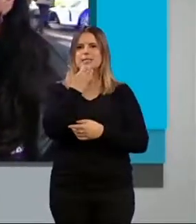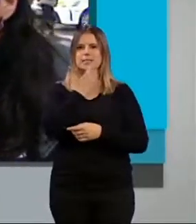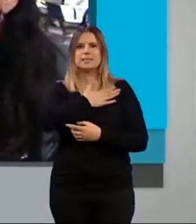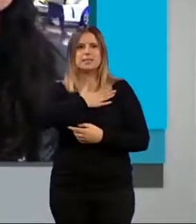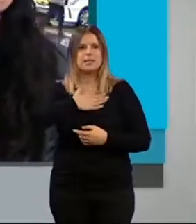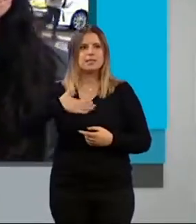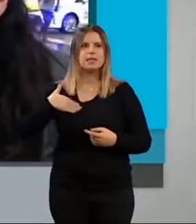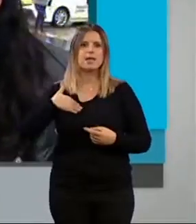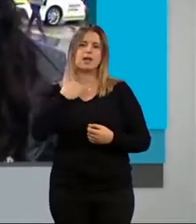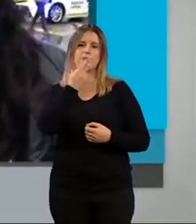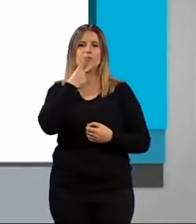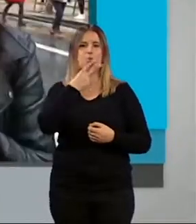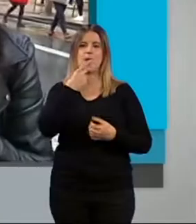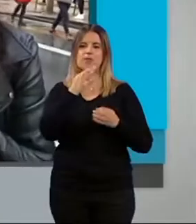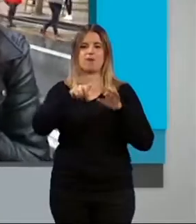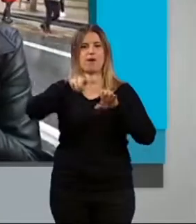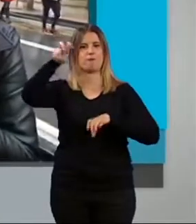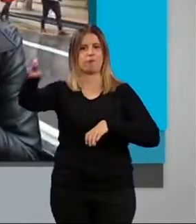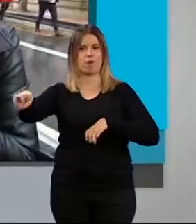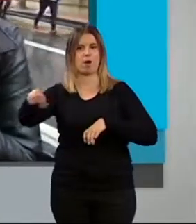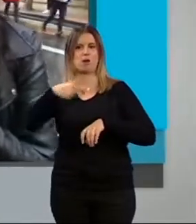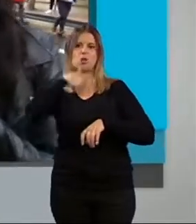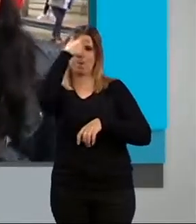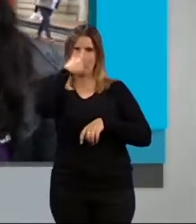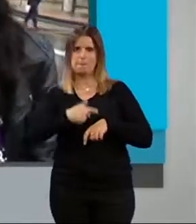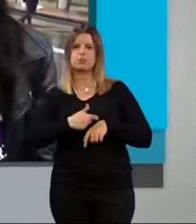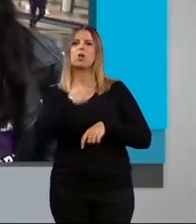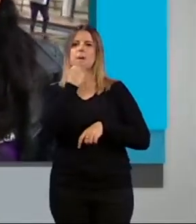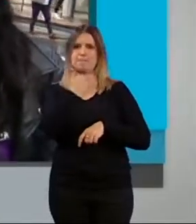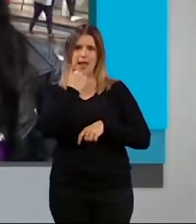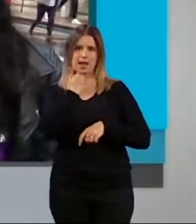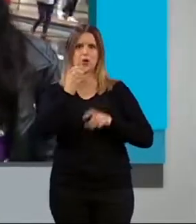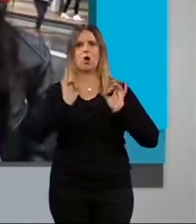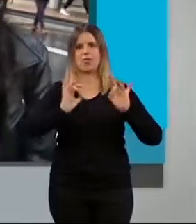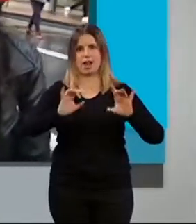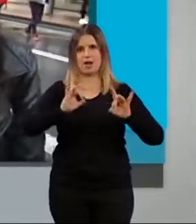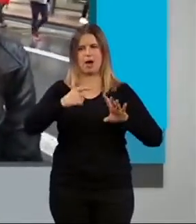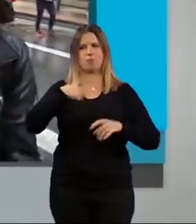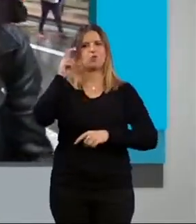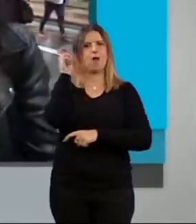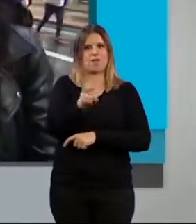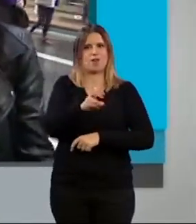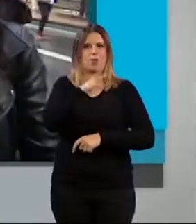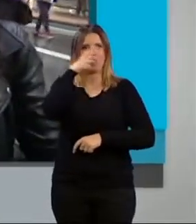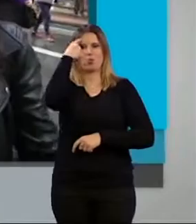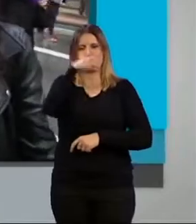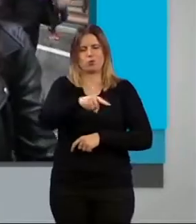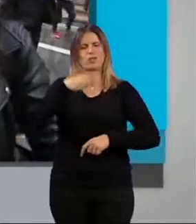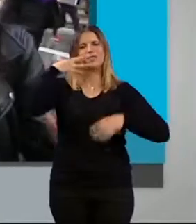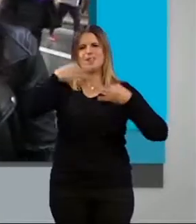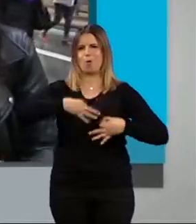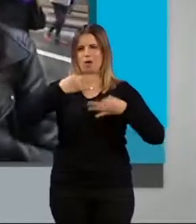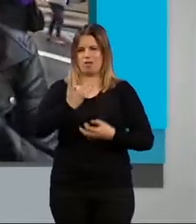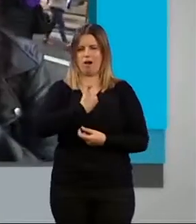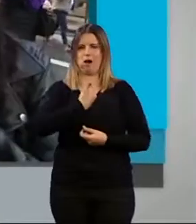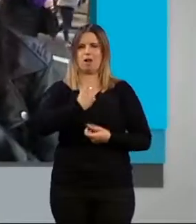fumarse tiene que salir de la manifestación. Yo soy persona de alto riesgo y que estoy aquí porque estoy muy segura de